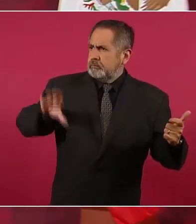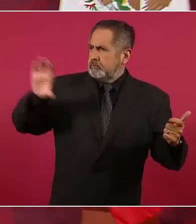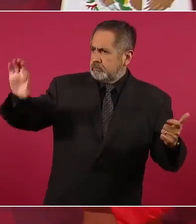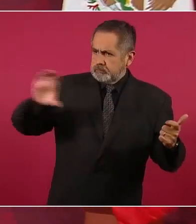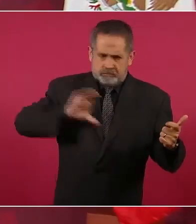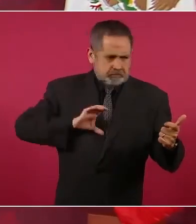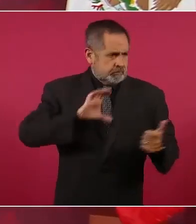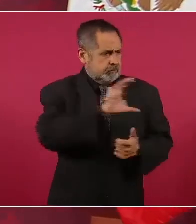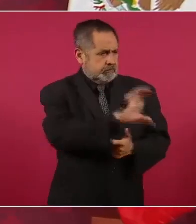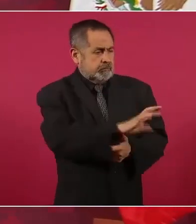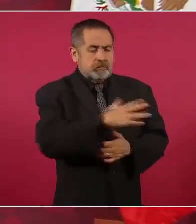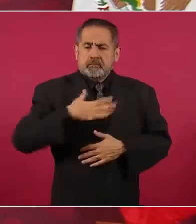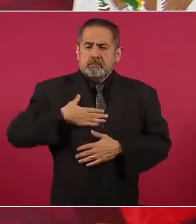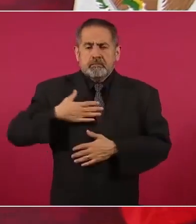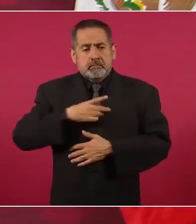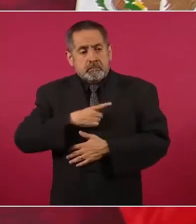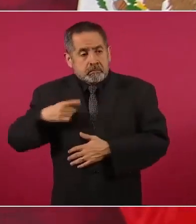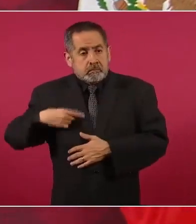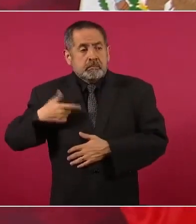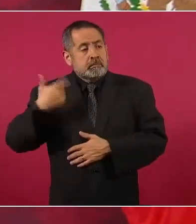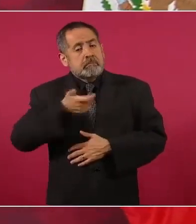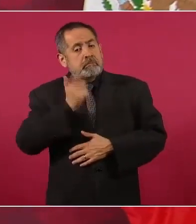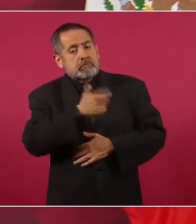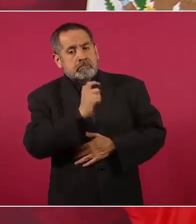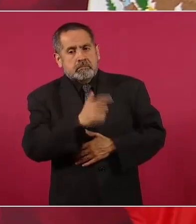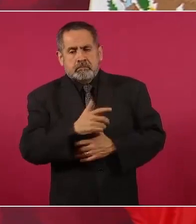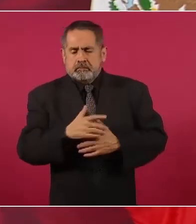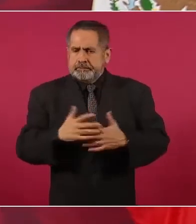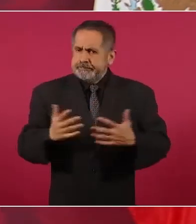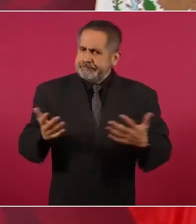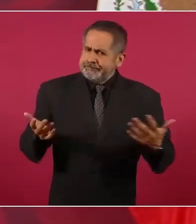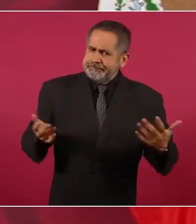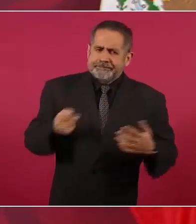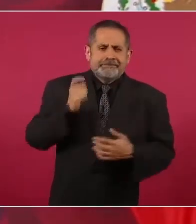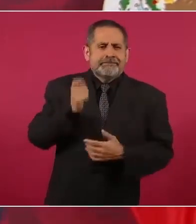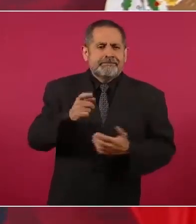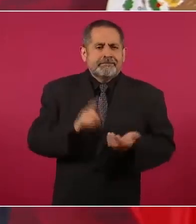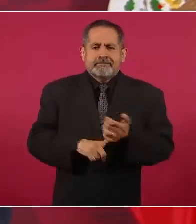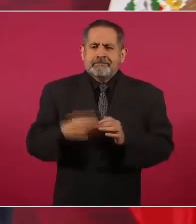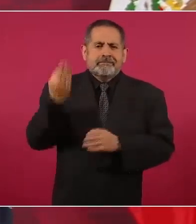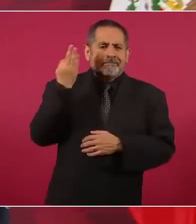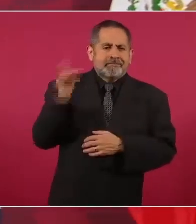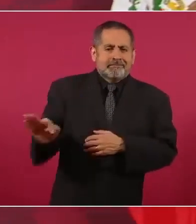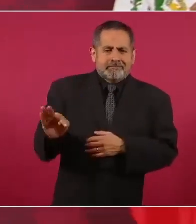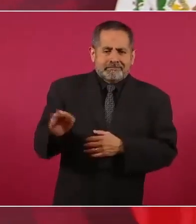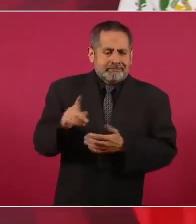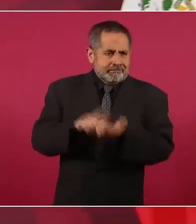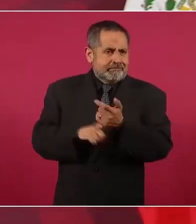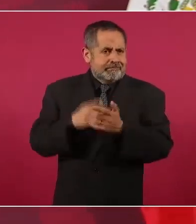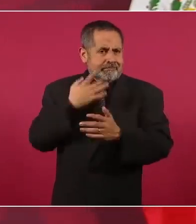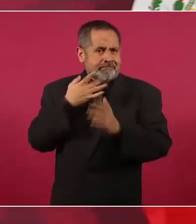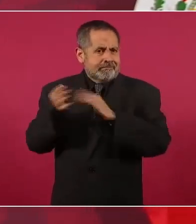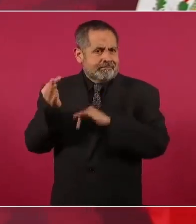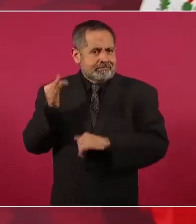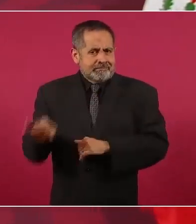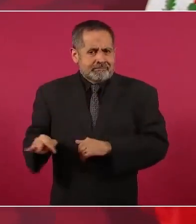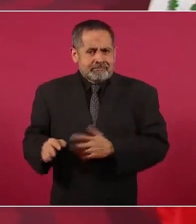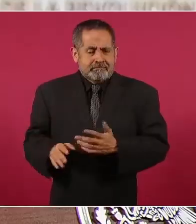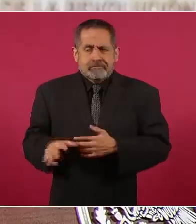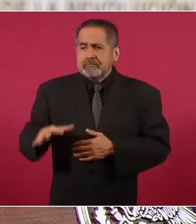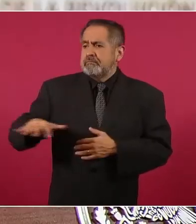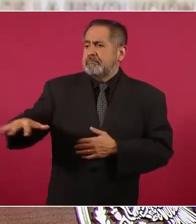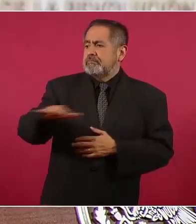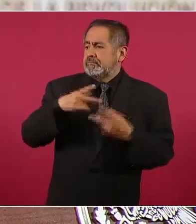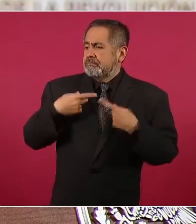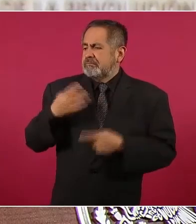Es un acto de traición al pueblo